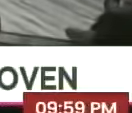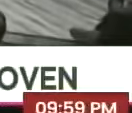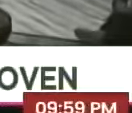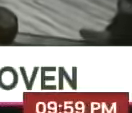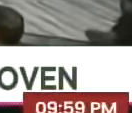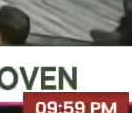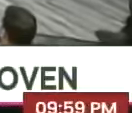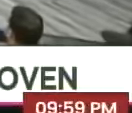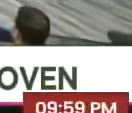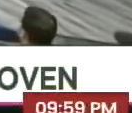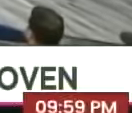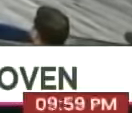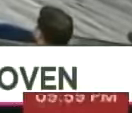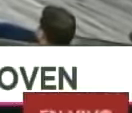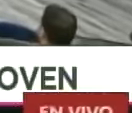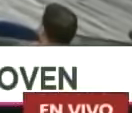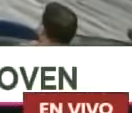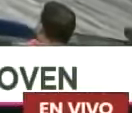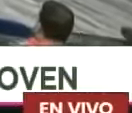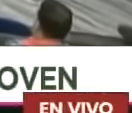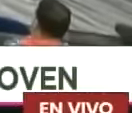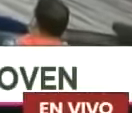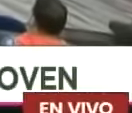Juanito Alimaña.